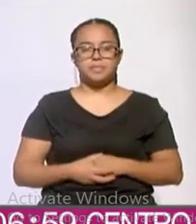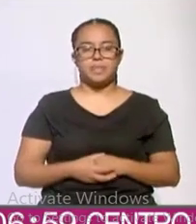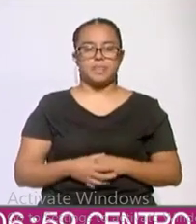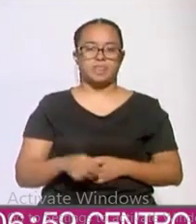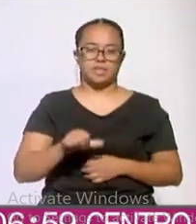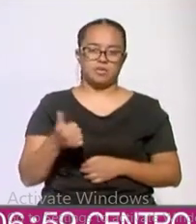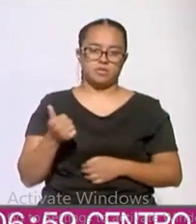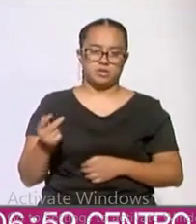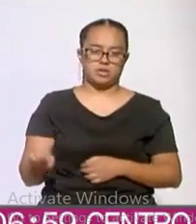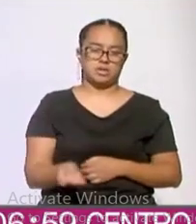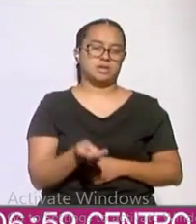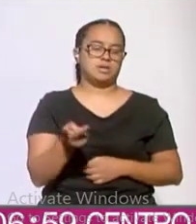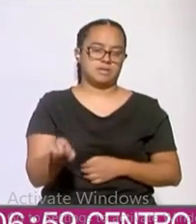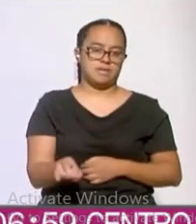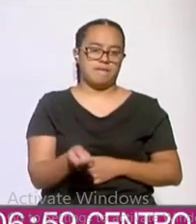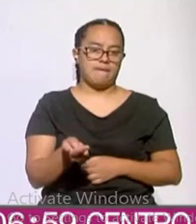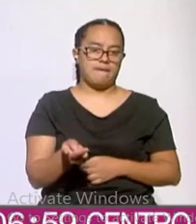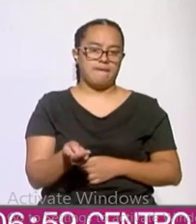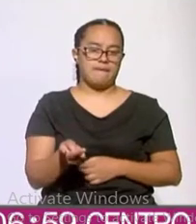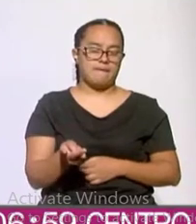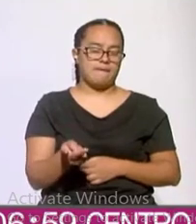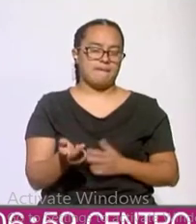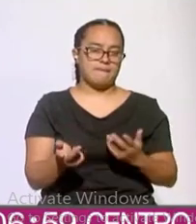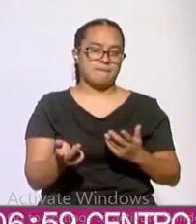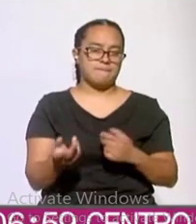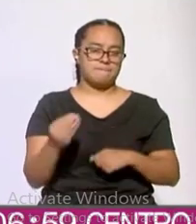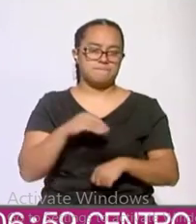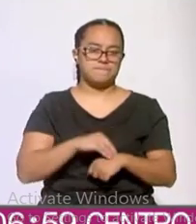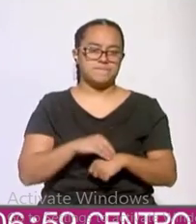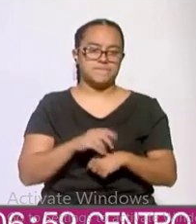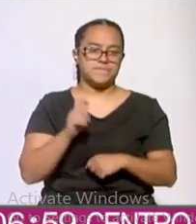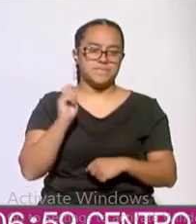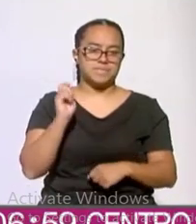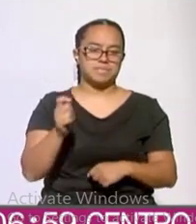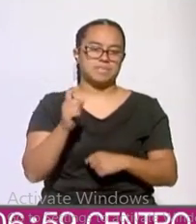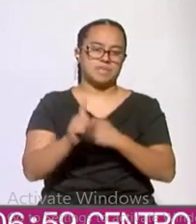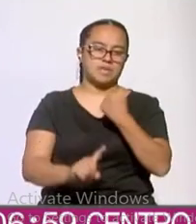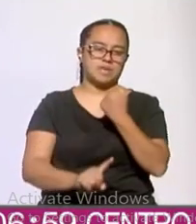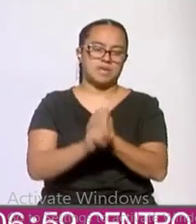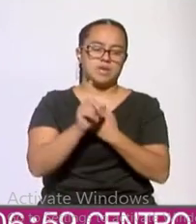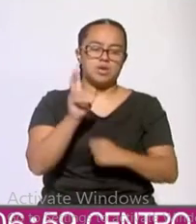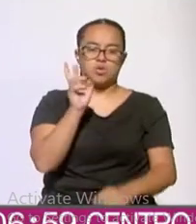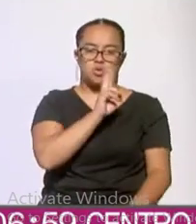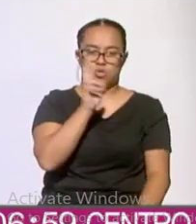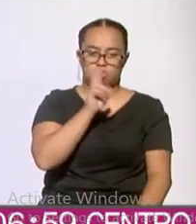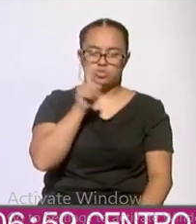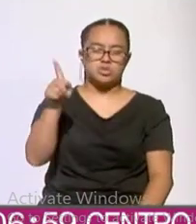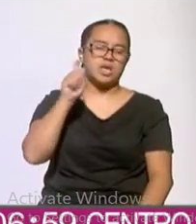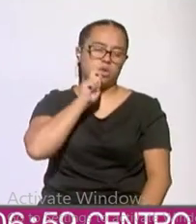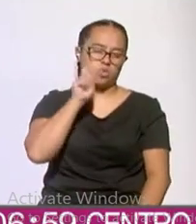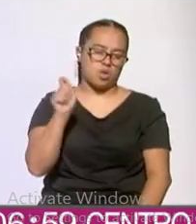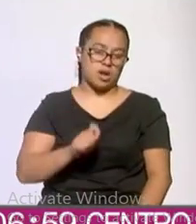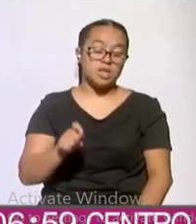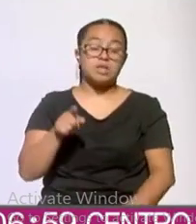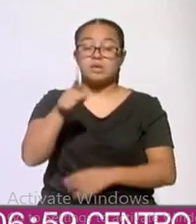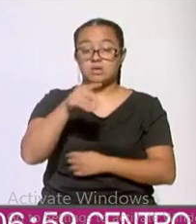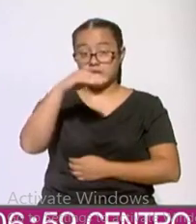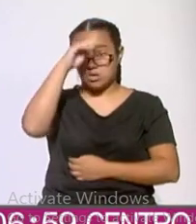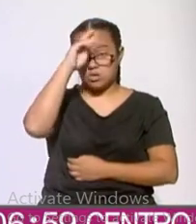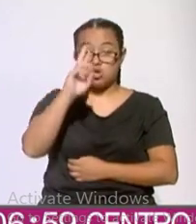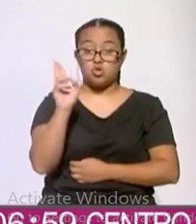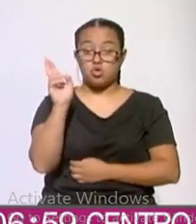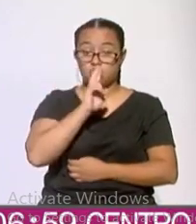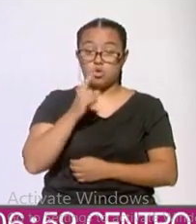nueva pregunta que estamos metiendo sobre todo a partir del conflicto entre Rusia y Ucrania, ¿usted cree que Rusia